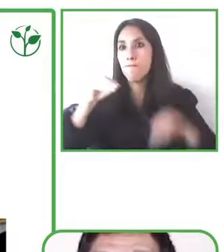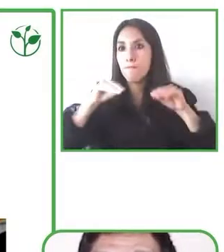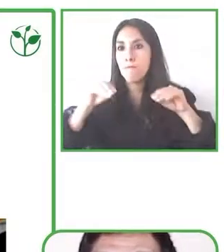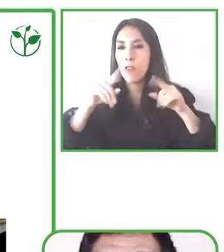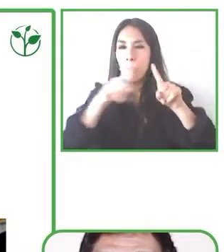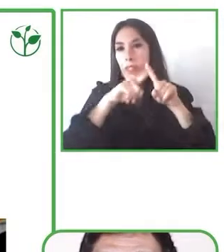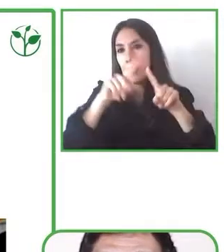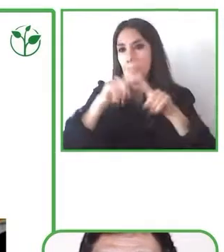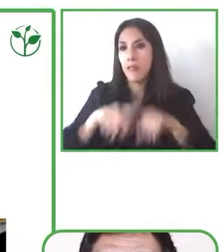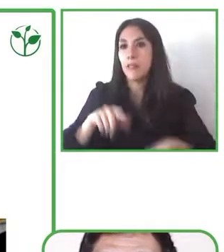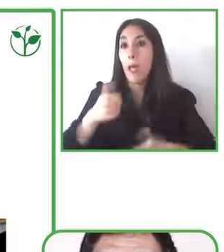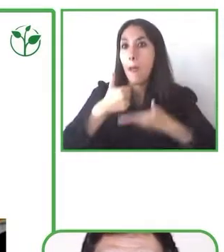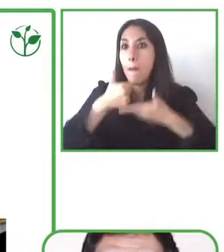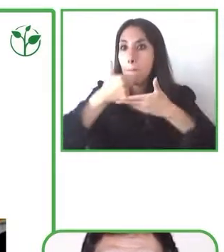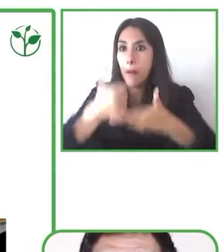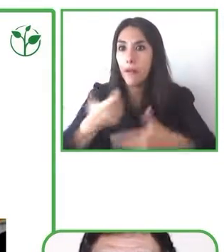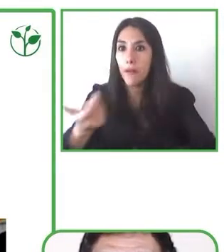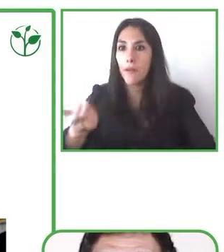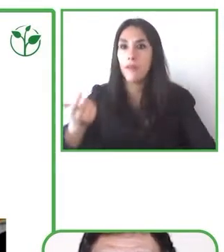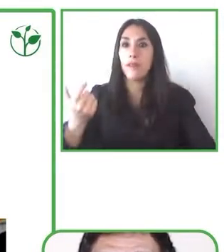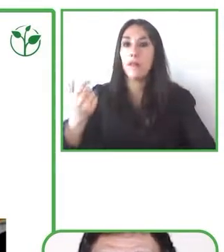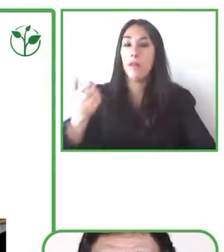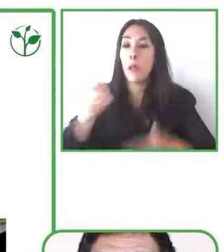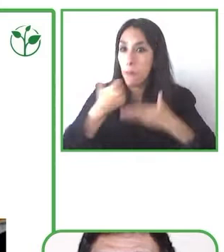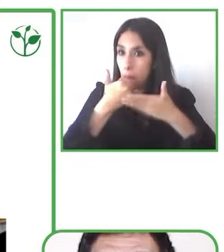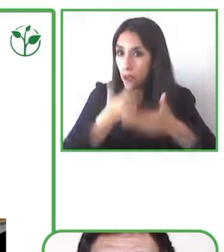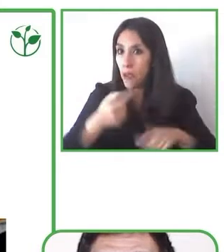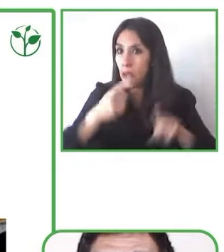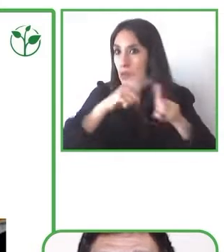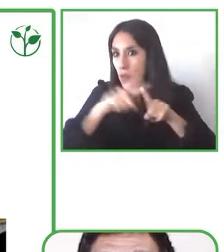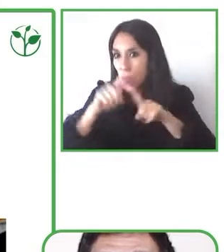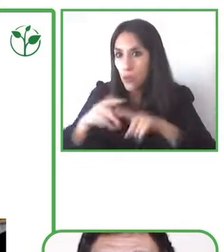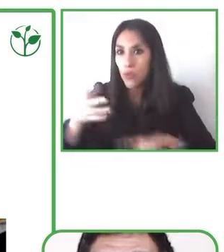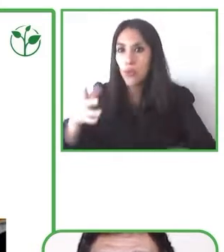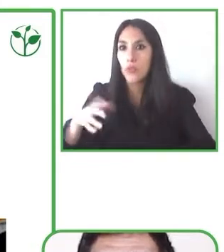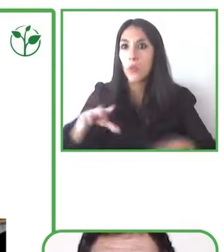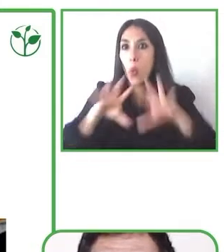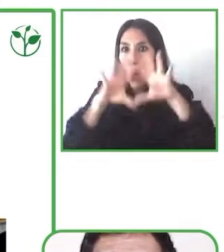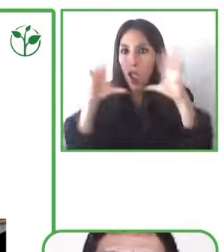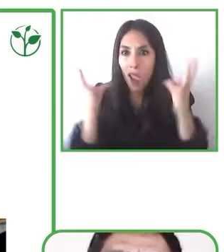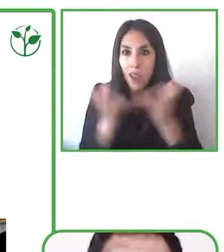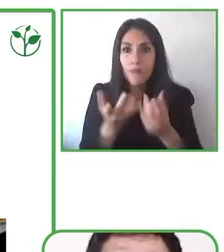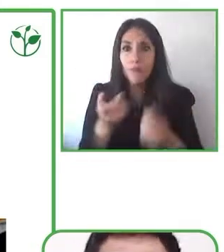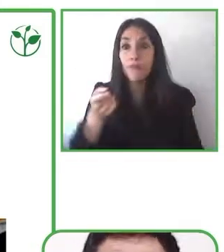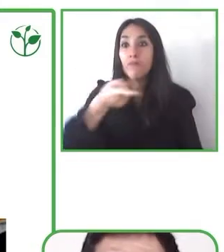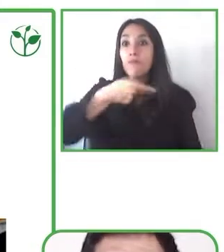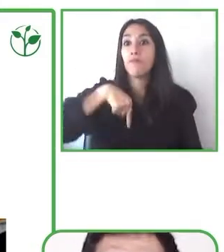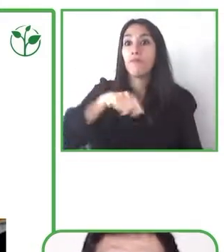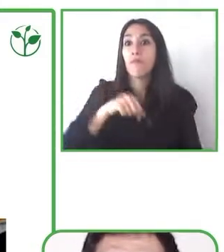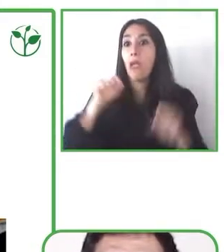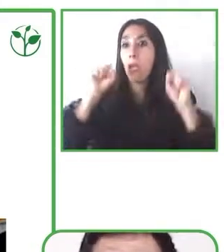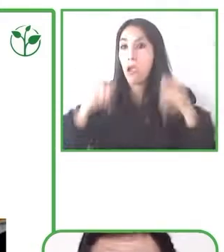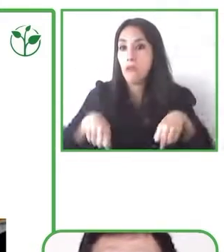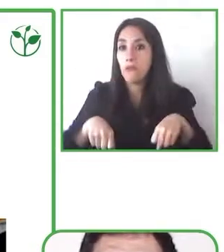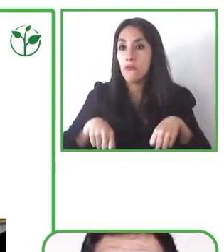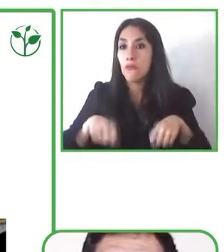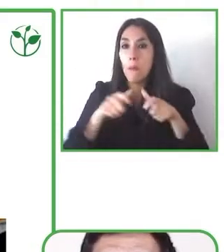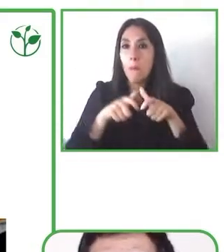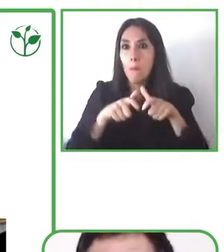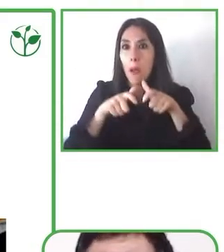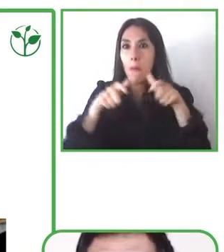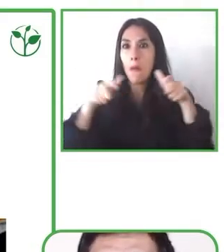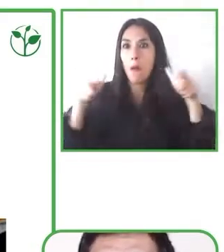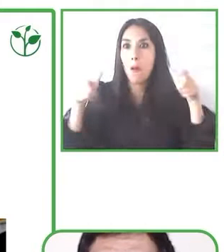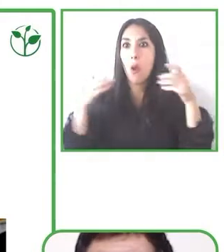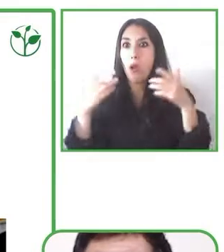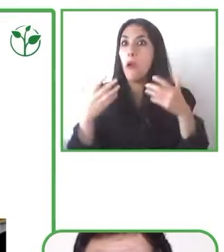y entonces nosotros pudimos ampliar bastante esta utilidad de la herramienta. En el contexto de pandemia fue